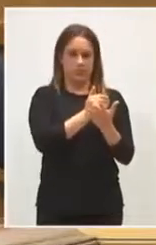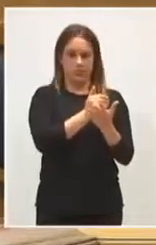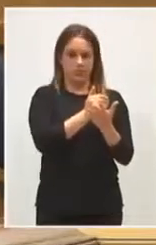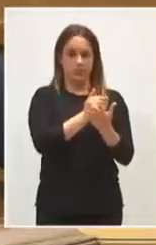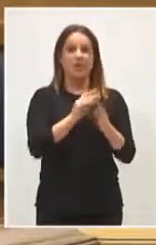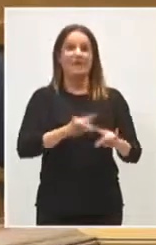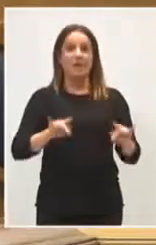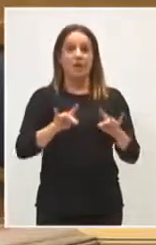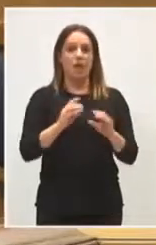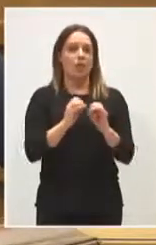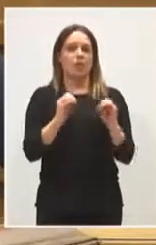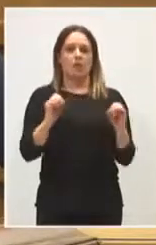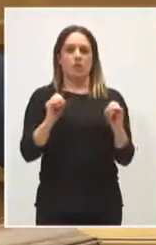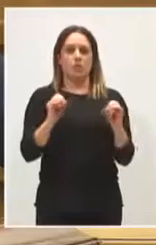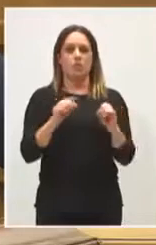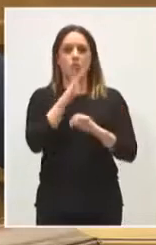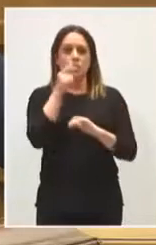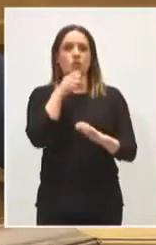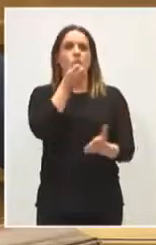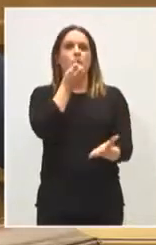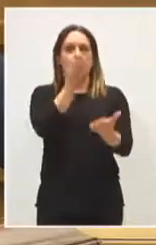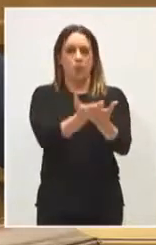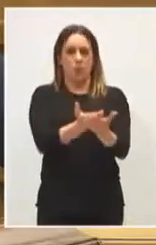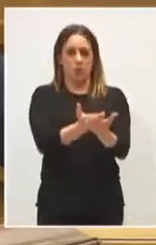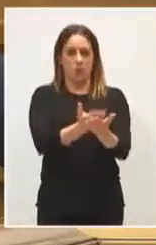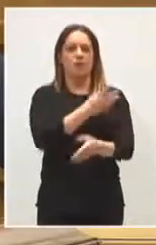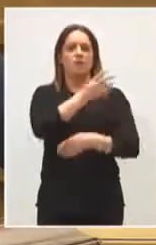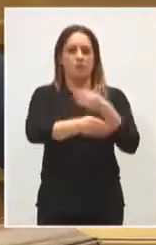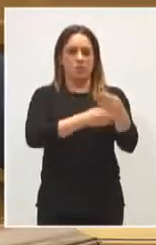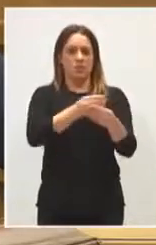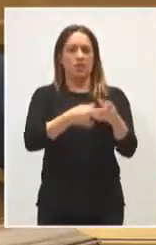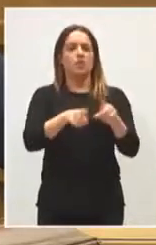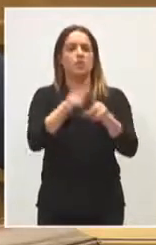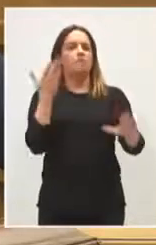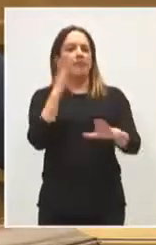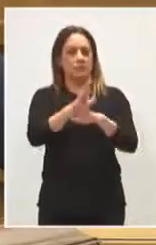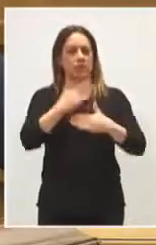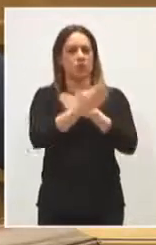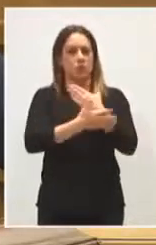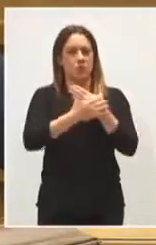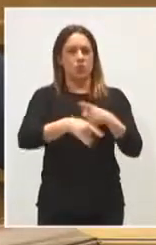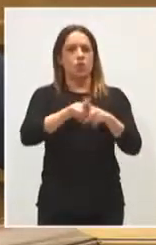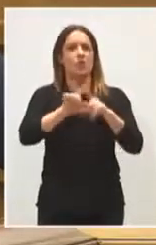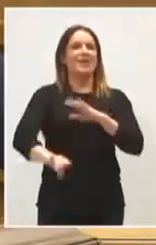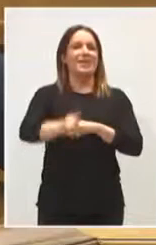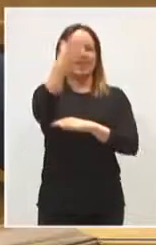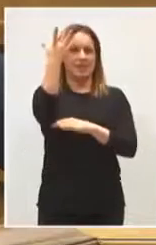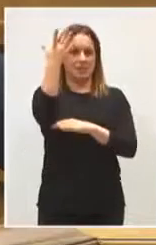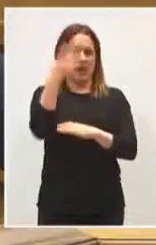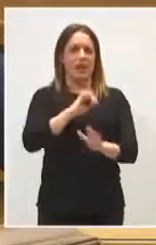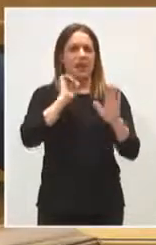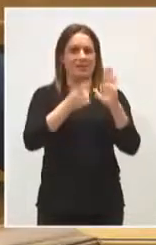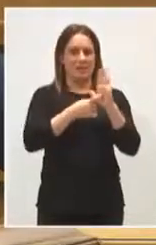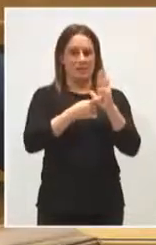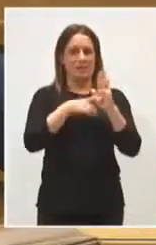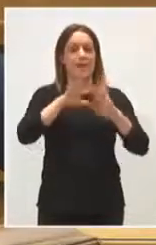cero. Y por eso les propongo, y vamos a plantear como gobierno, una iniciativa legislativa para que